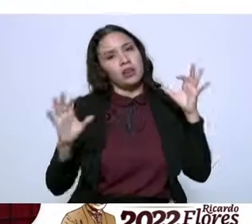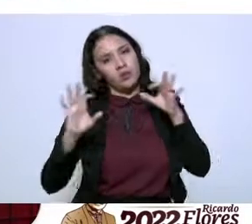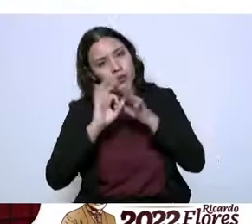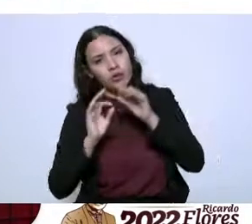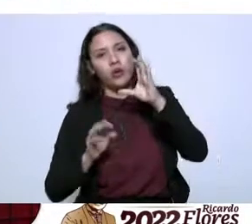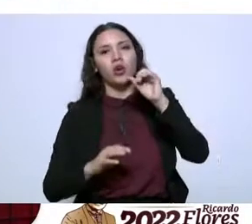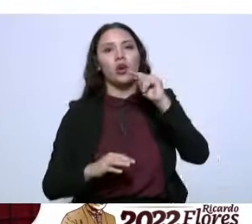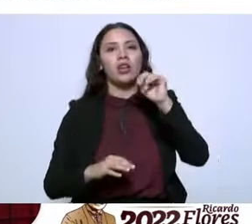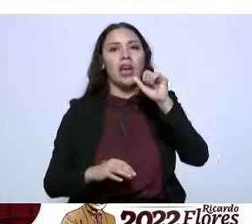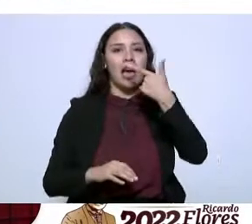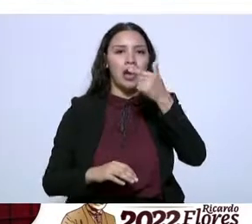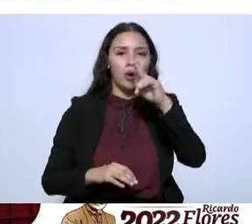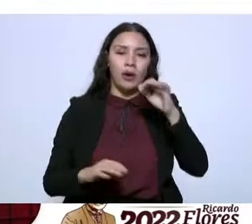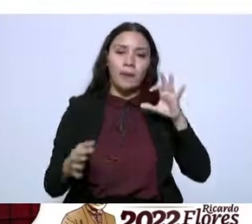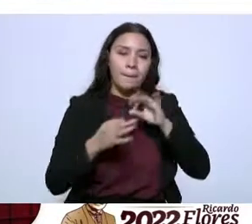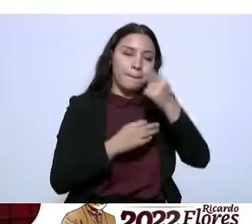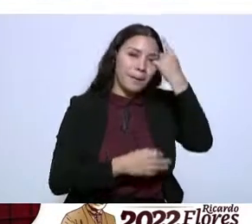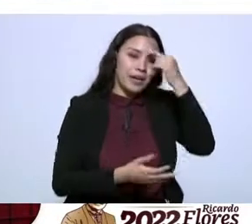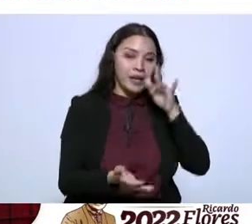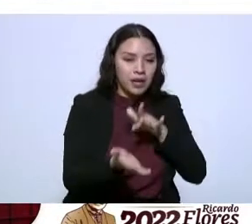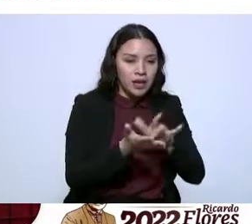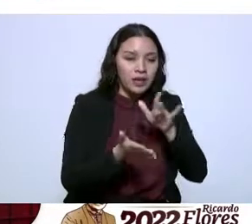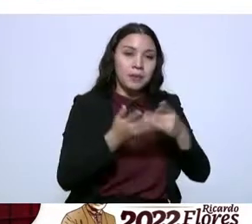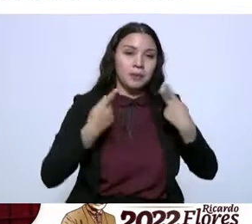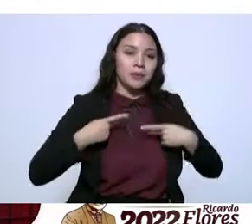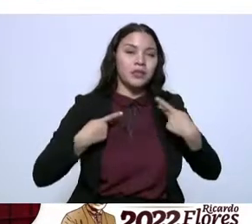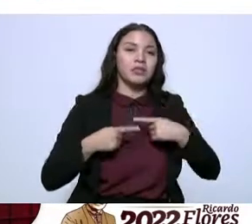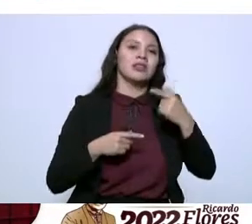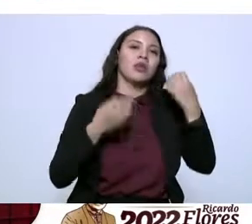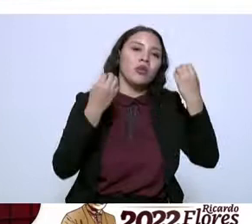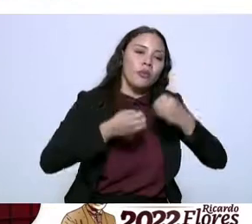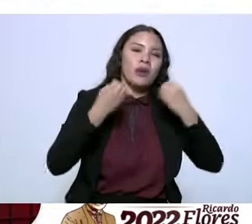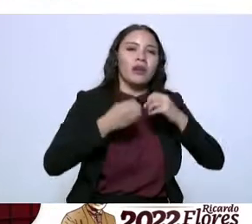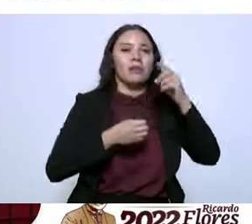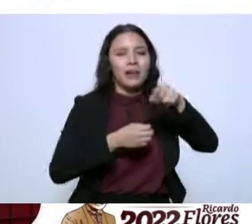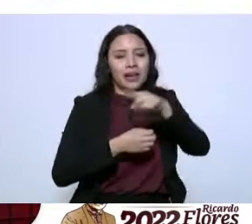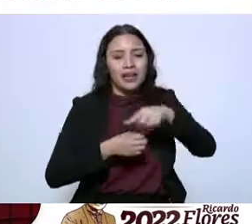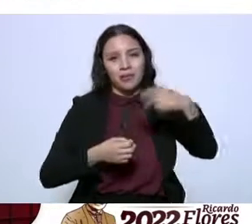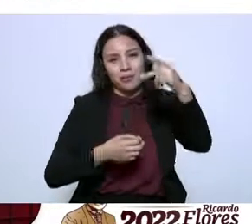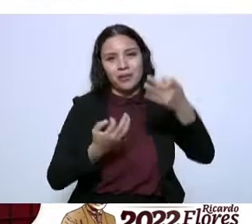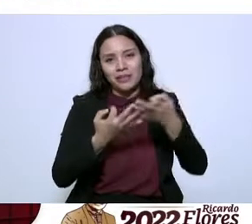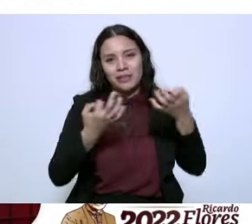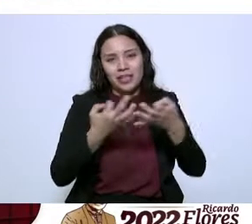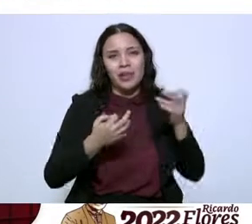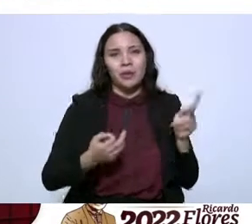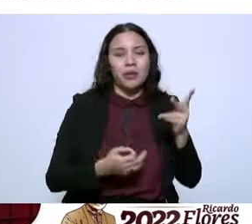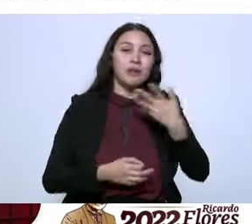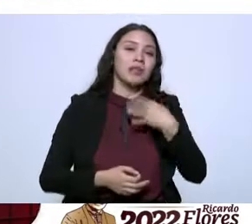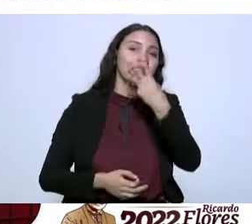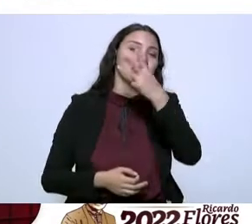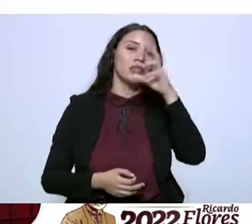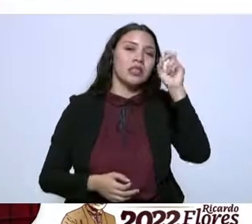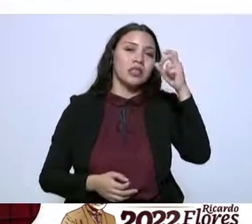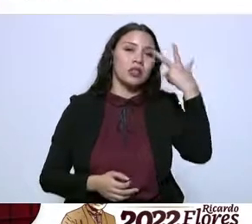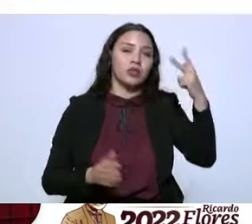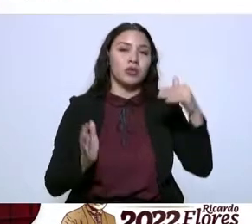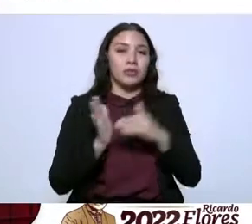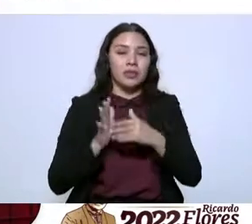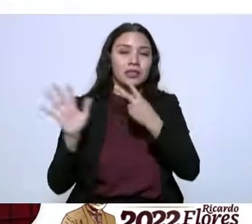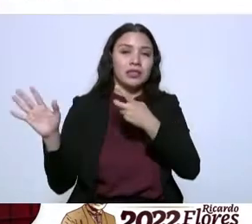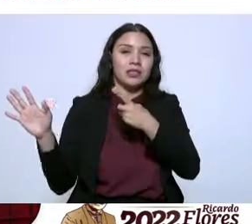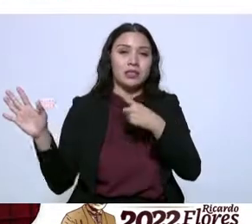1 mil 962 beneficiarios fueron beneficiados con un monto de 38 mil 633